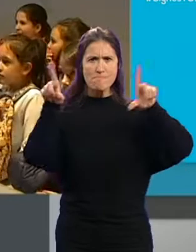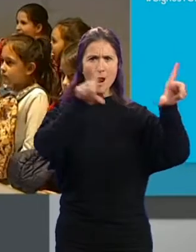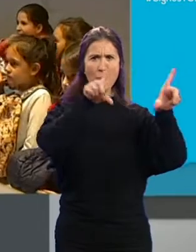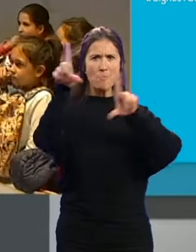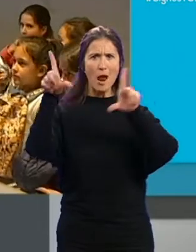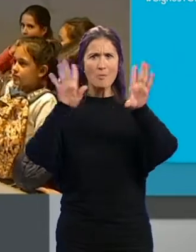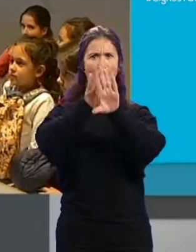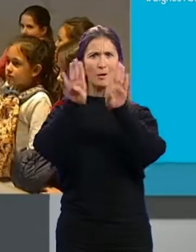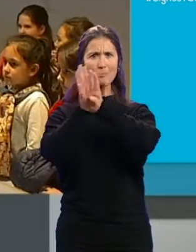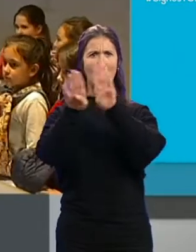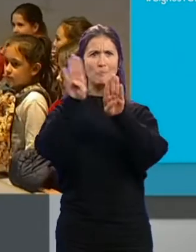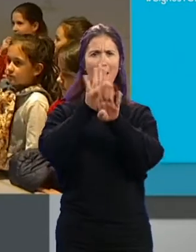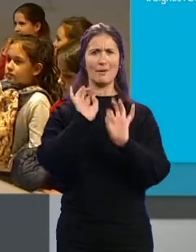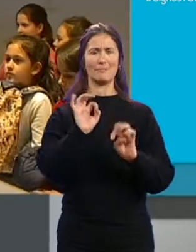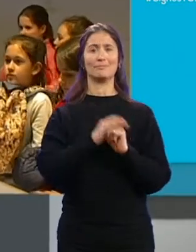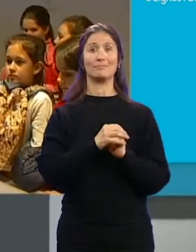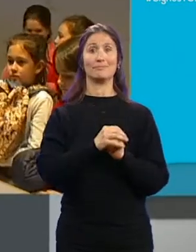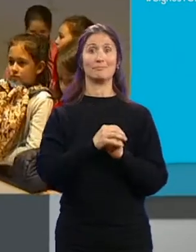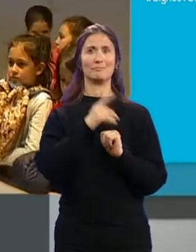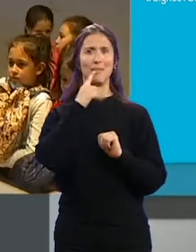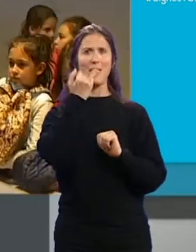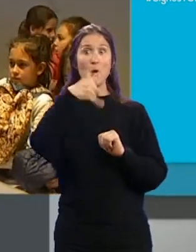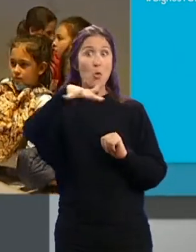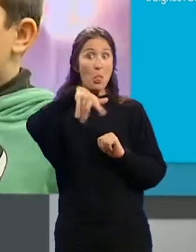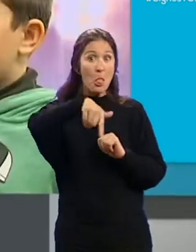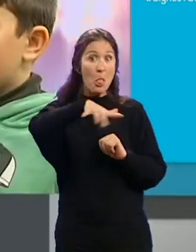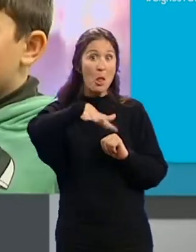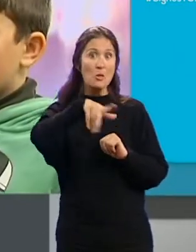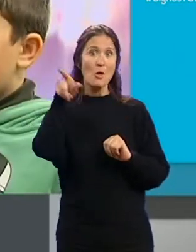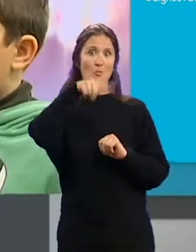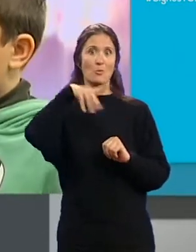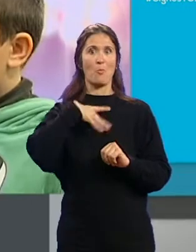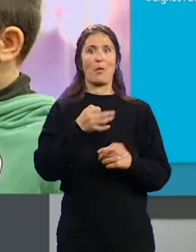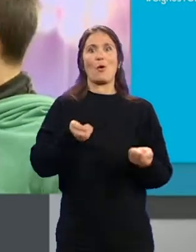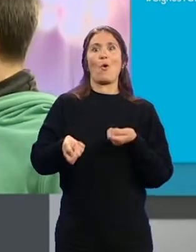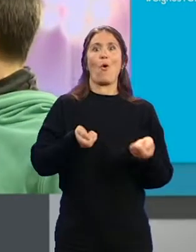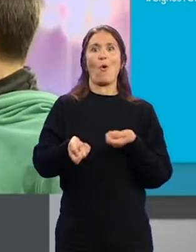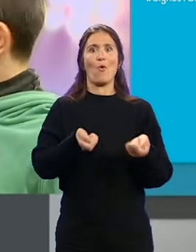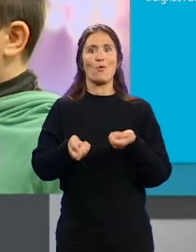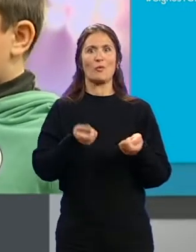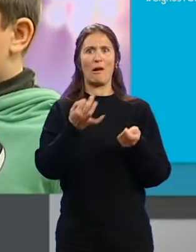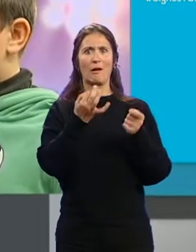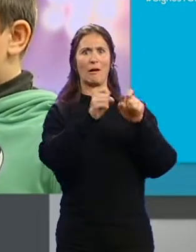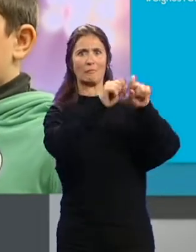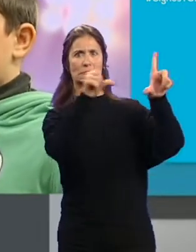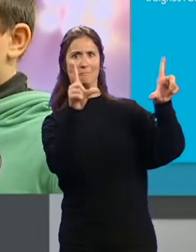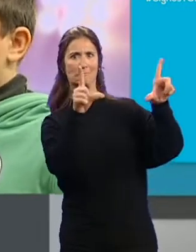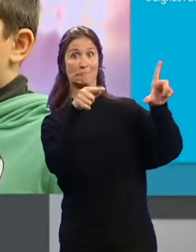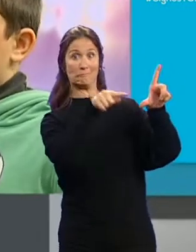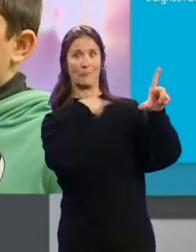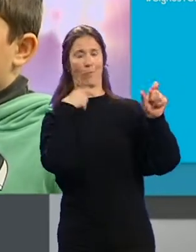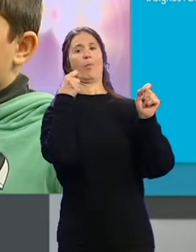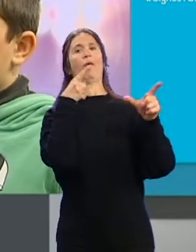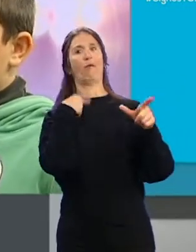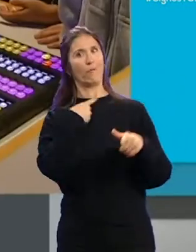Es que por allí hay... ...un sitio en el que vosotros podéis controlar... ...que es lo que aparece por aquí... ...y eso me llamado